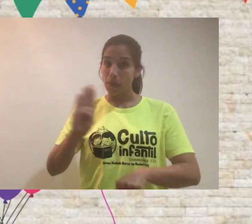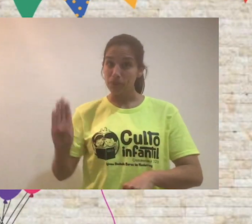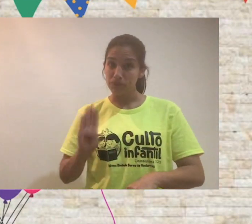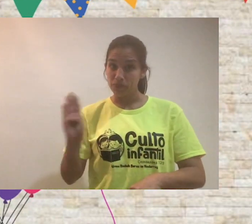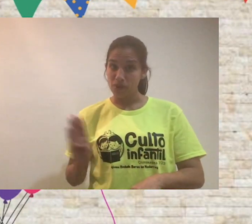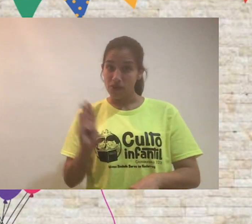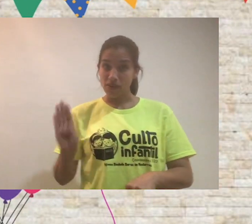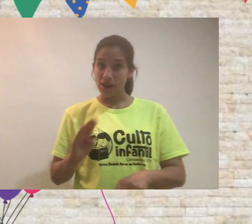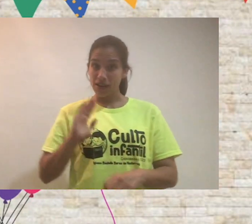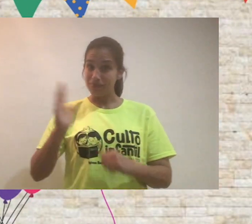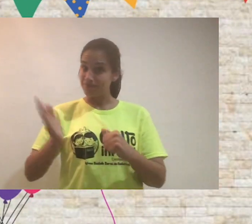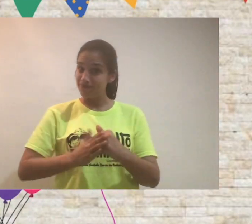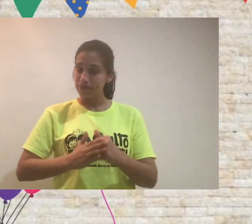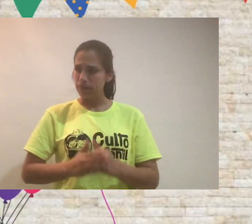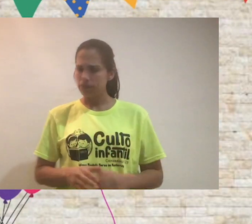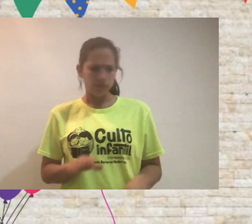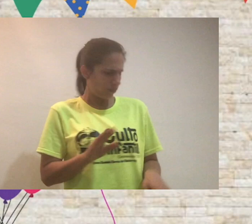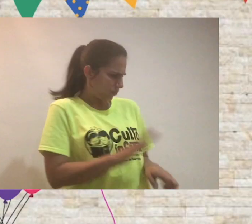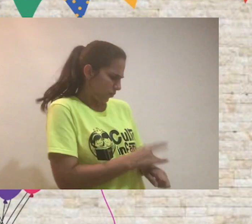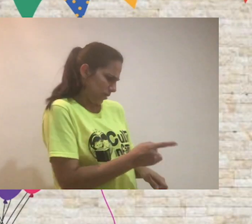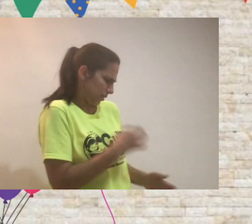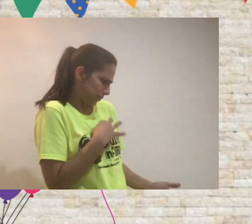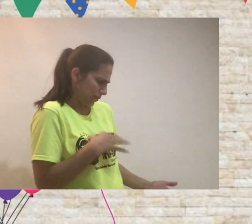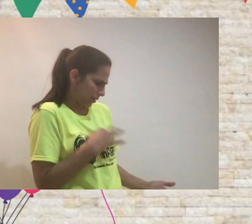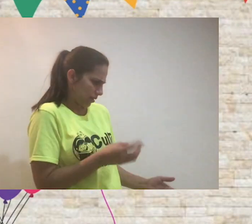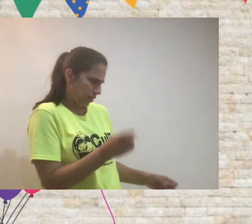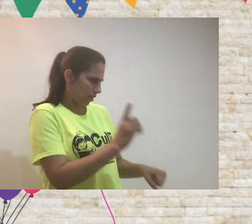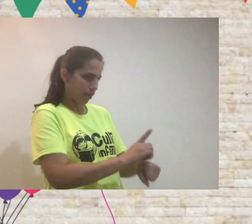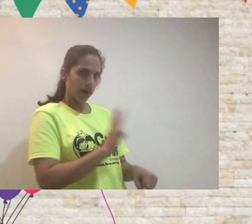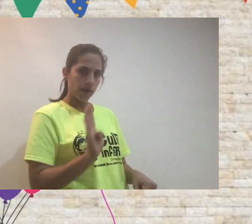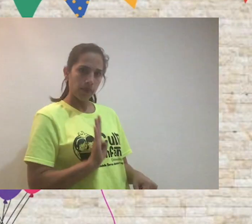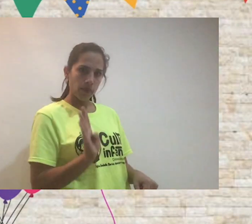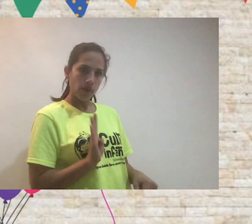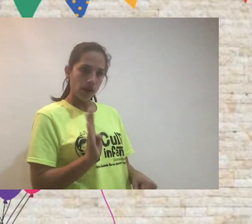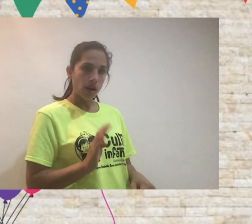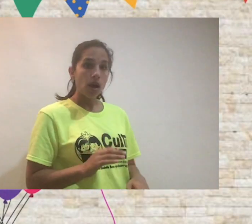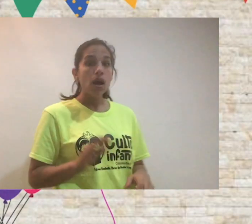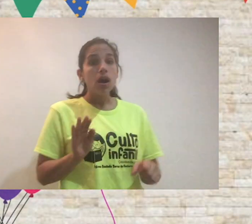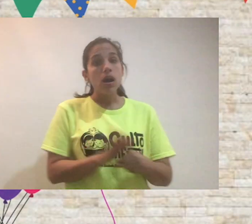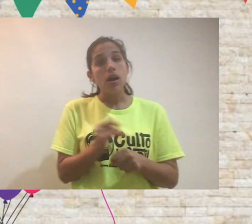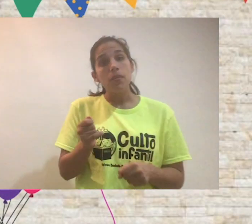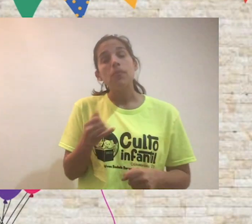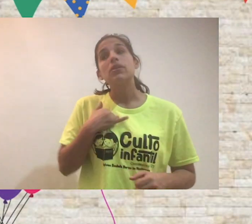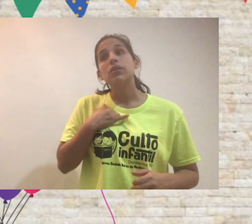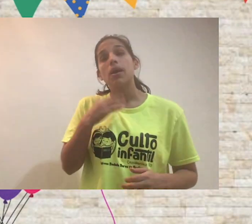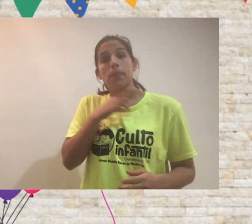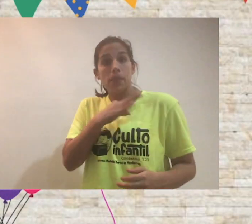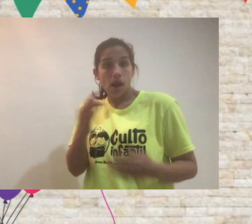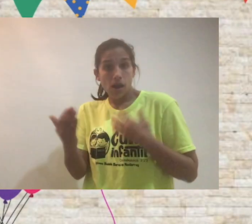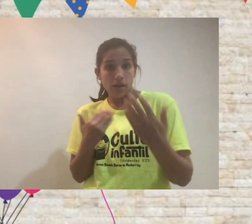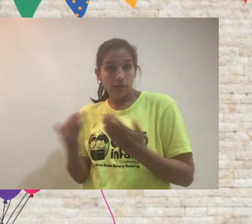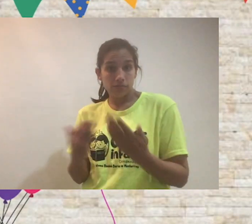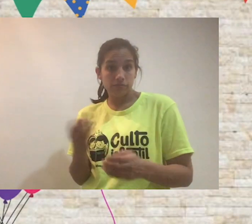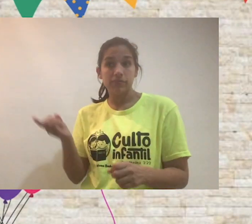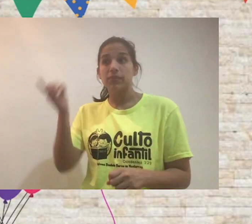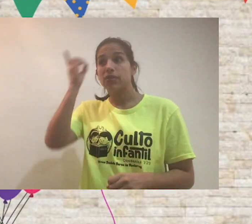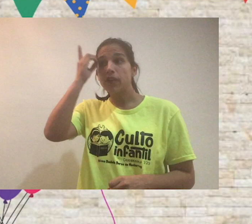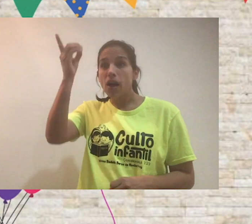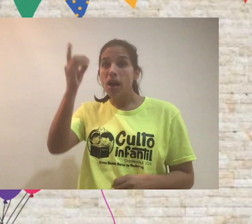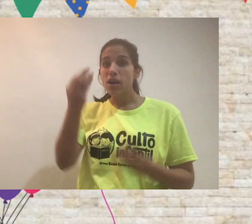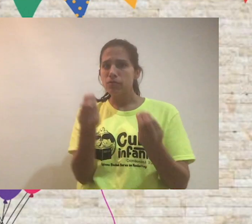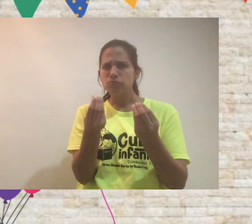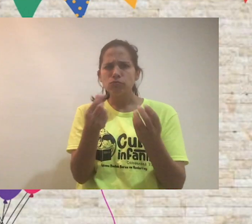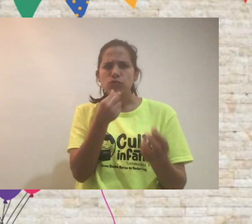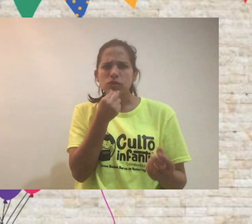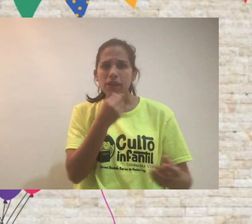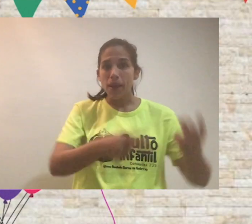Halloween. ¿Y por qué te da tanta felicidad que ya vaya a hacer Halloween? Porque es una oportunidad para compartir de Dios. Van a venir muchos